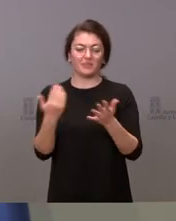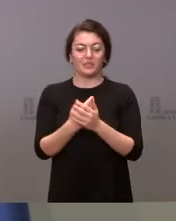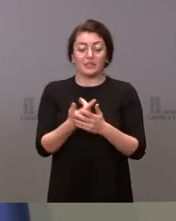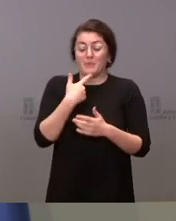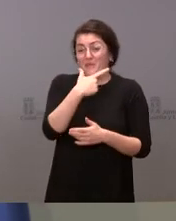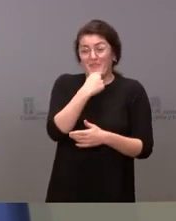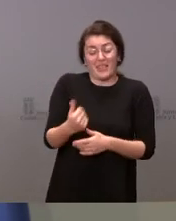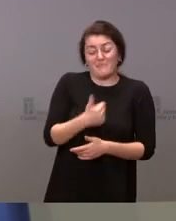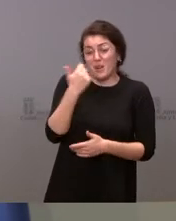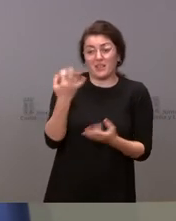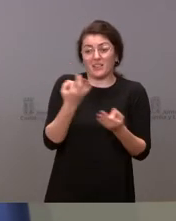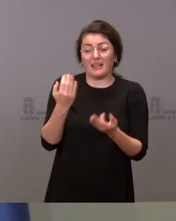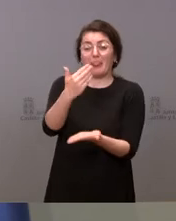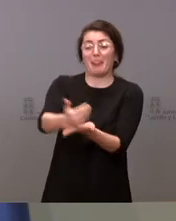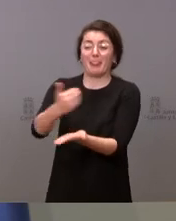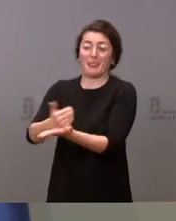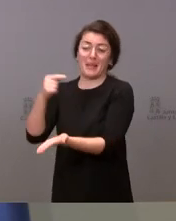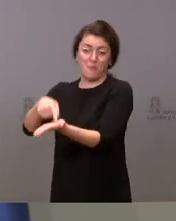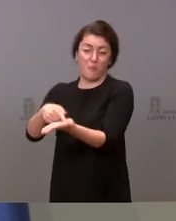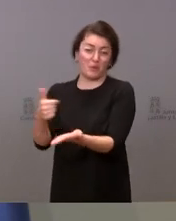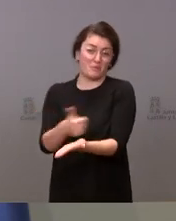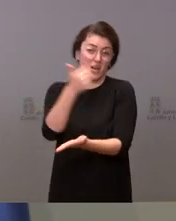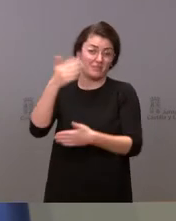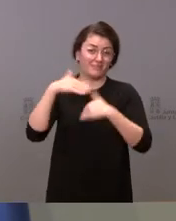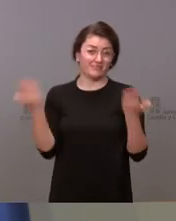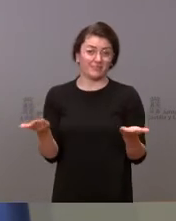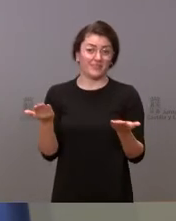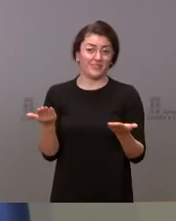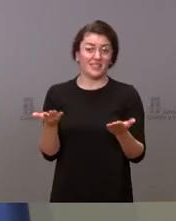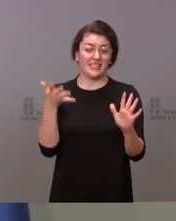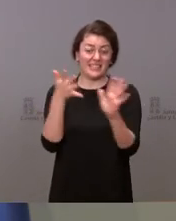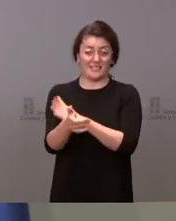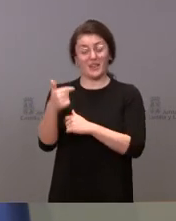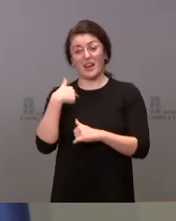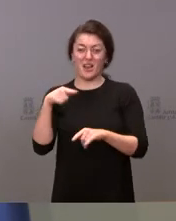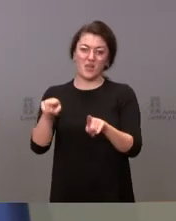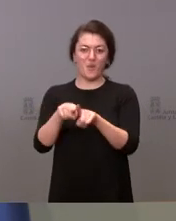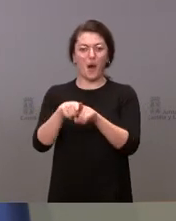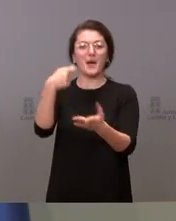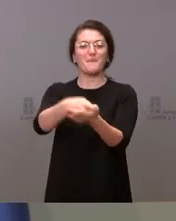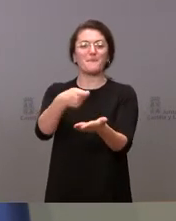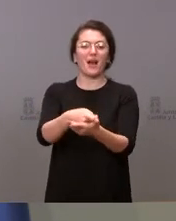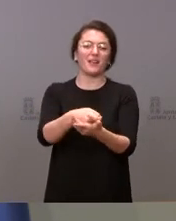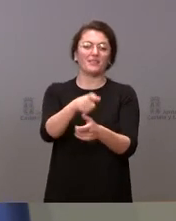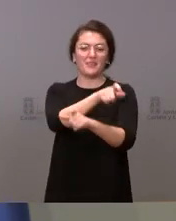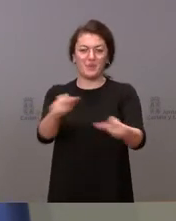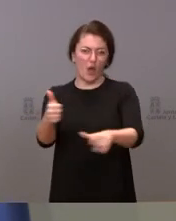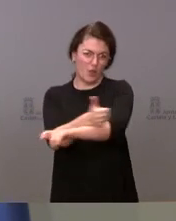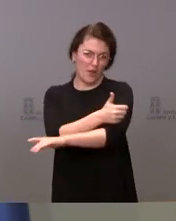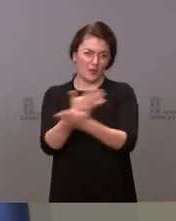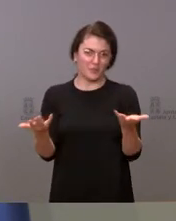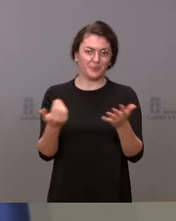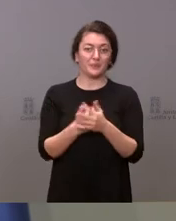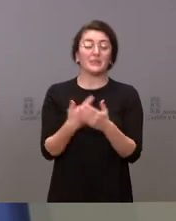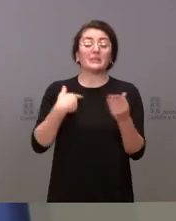pues yo le cobro más impuestos y en realidad así el nuevo modelo lo financia usted, lo financian los ciudadanos. Pero yo creo